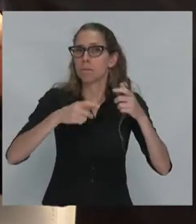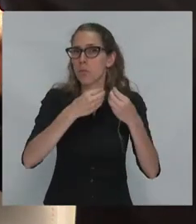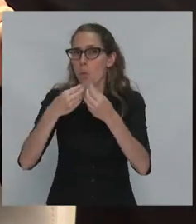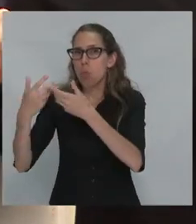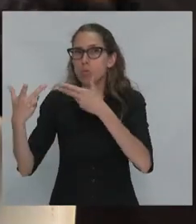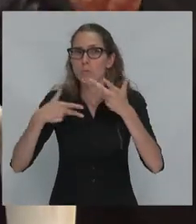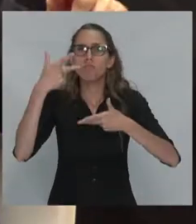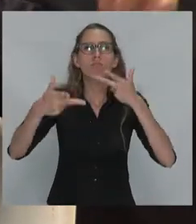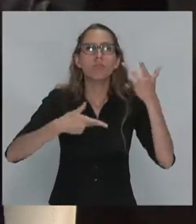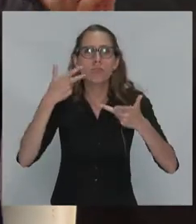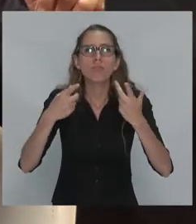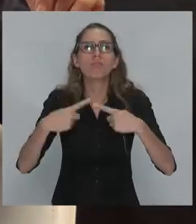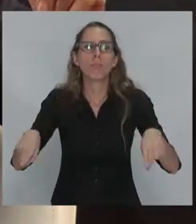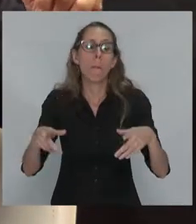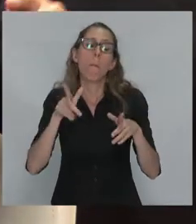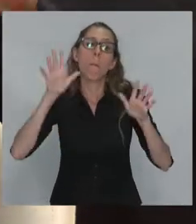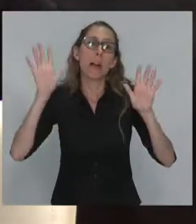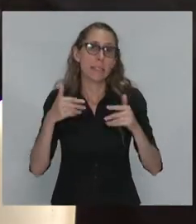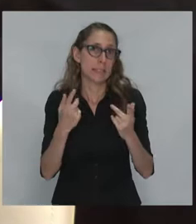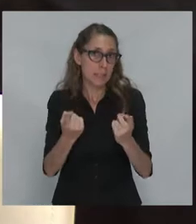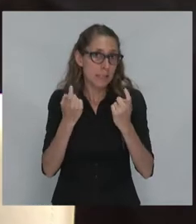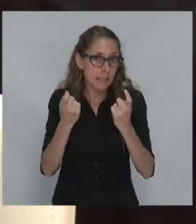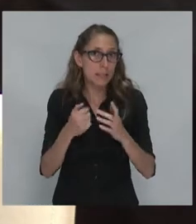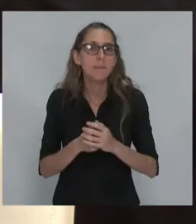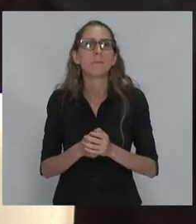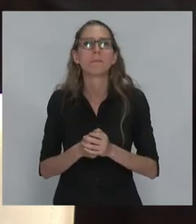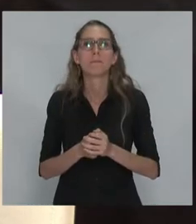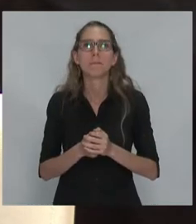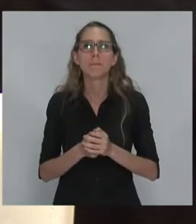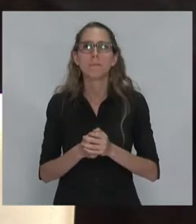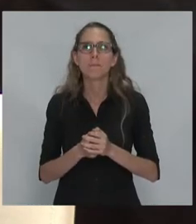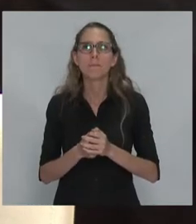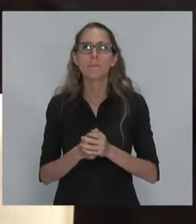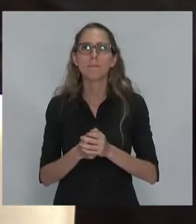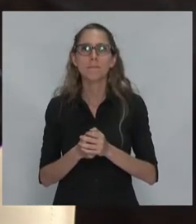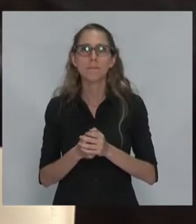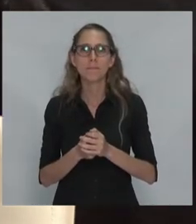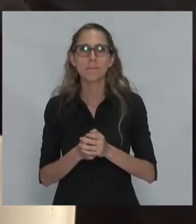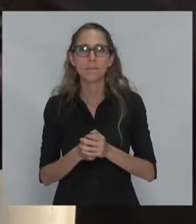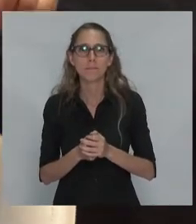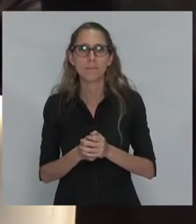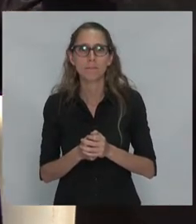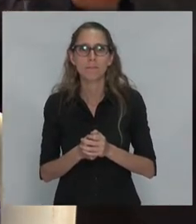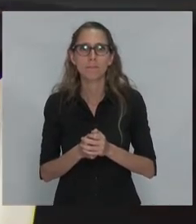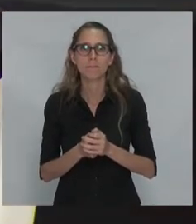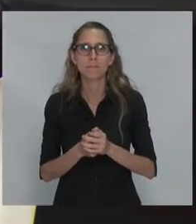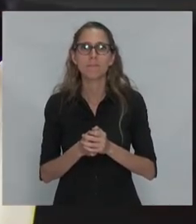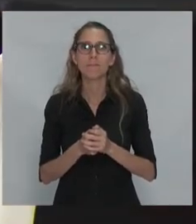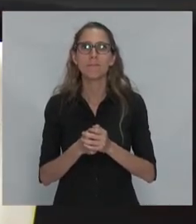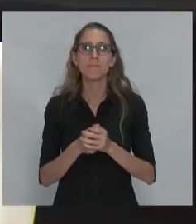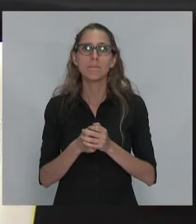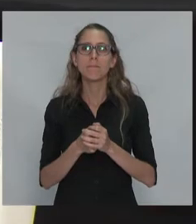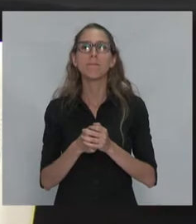efectivamente del hecho que tal vez se necesita que haya un tribunal de tipo roussel para precisamente condenar